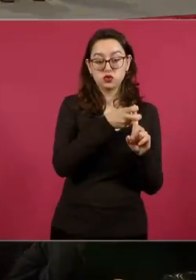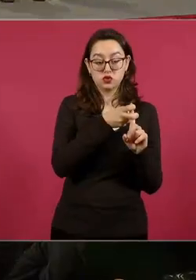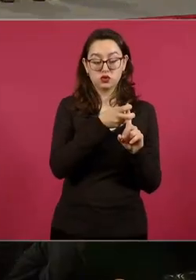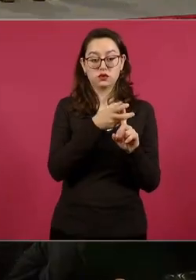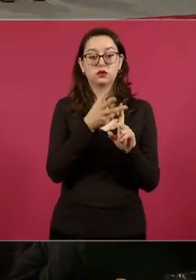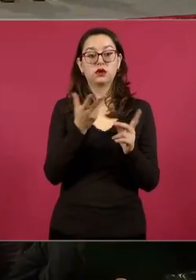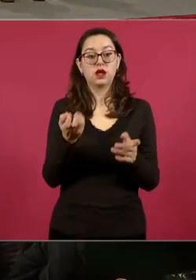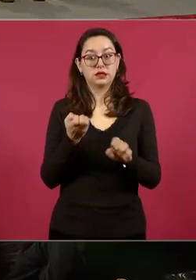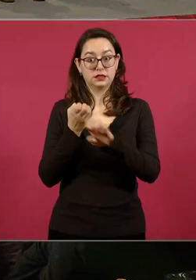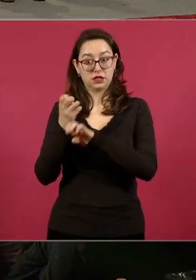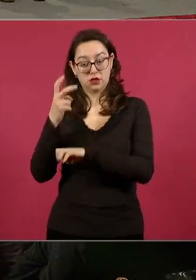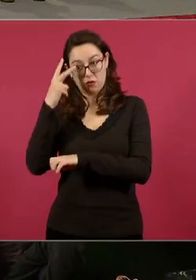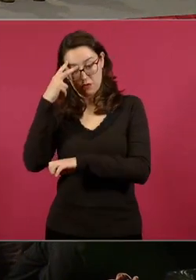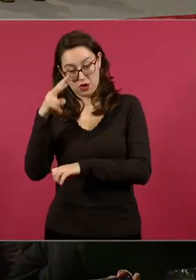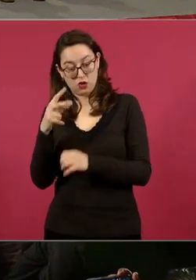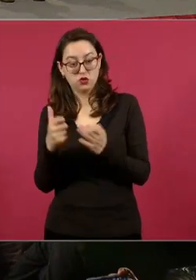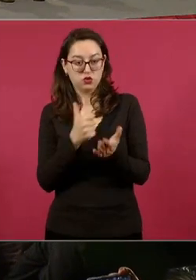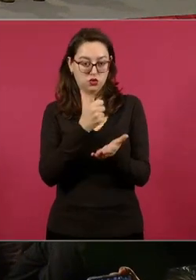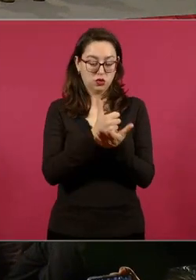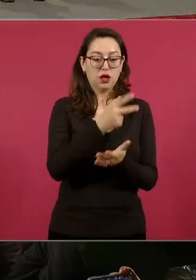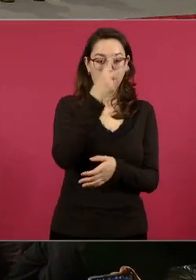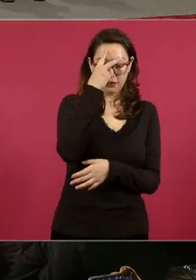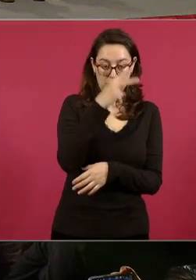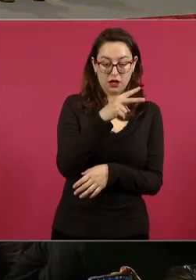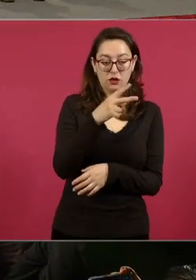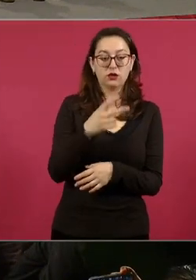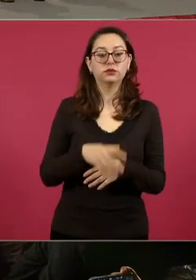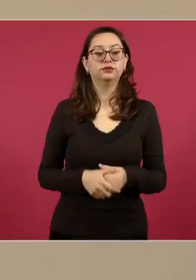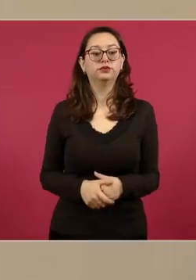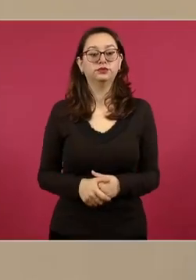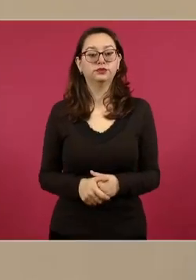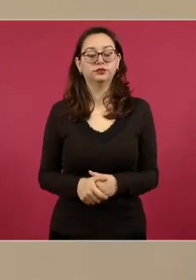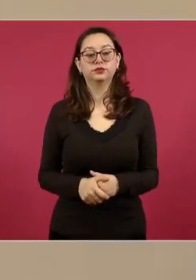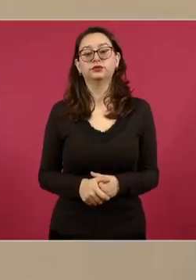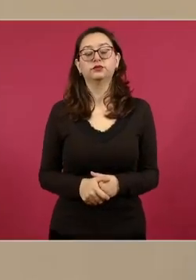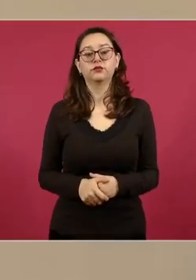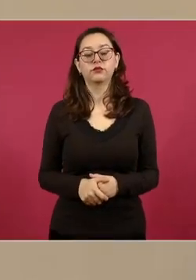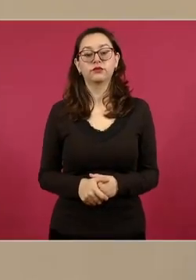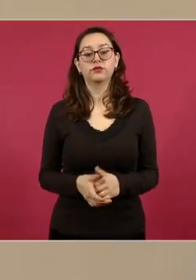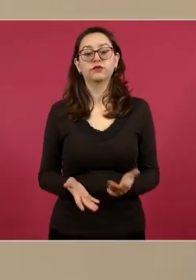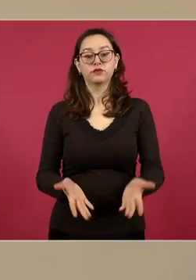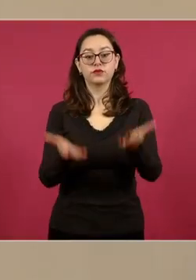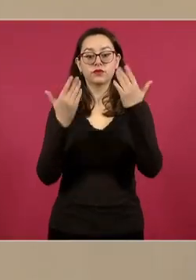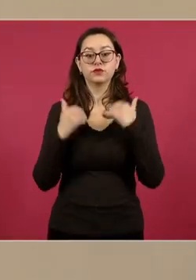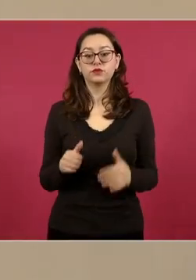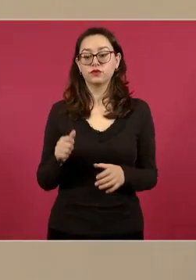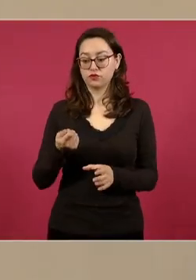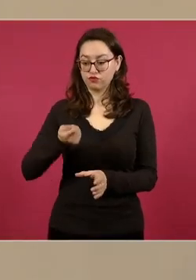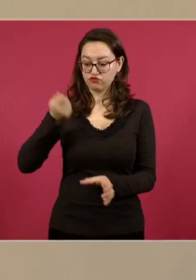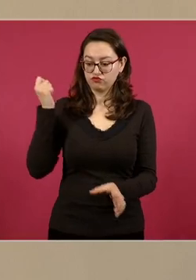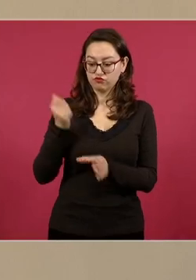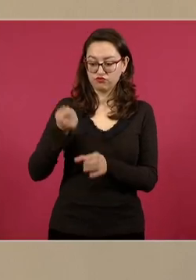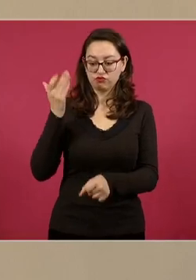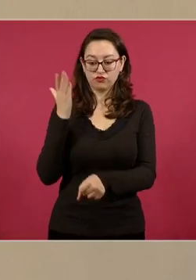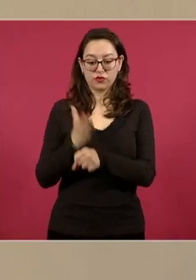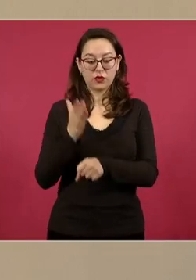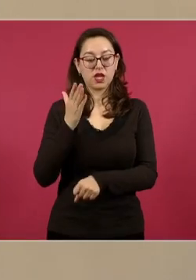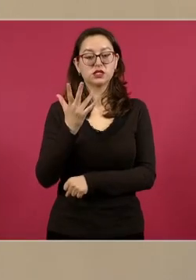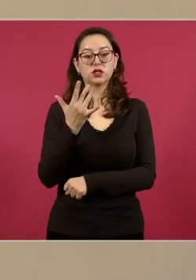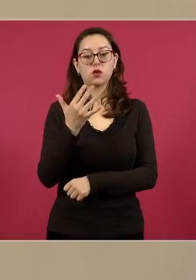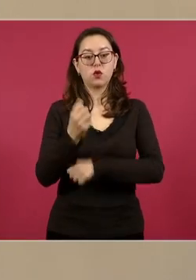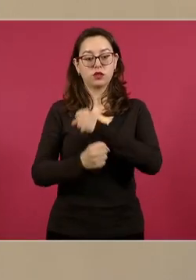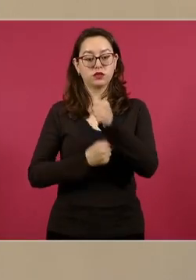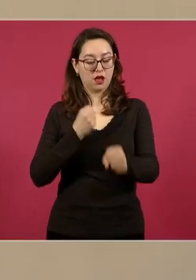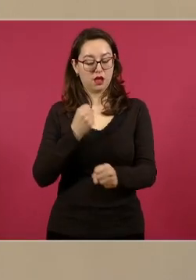que operaba tanto en el Estado de México como en la Ciudad de México. Adelante. Otra sentencia de 50 años de prisión, se trata de